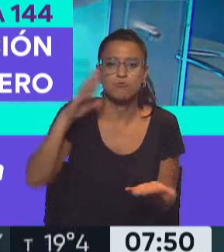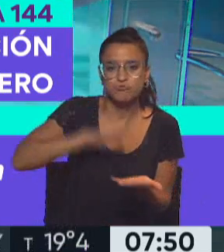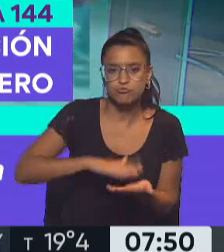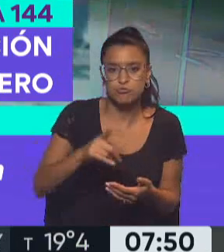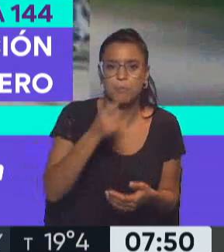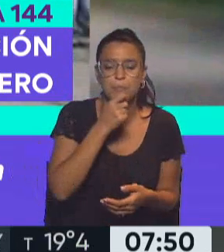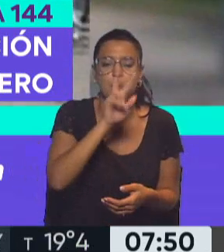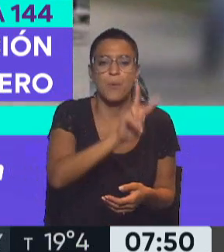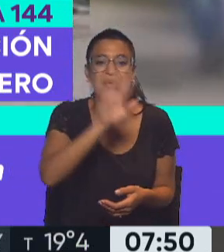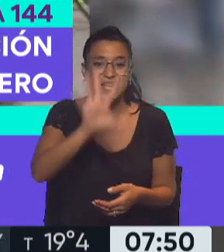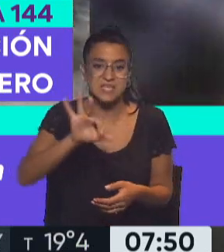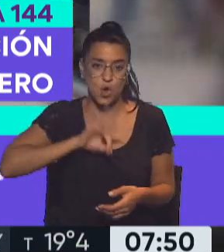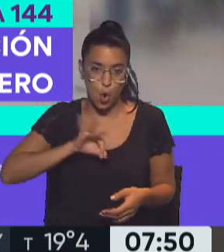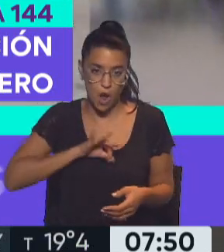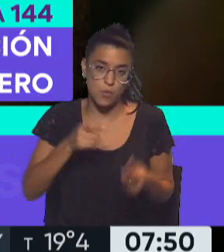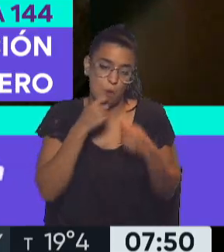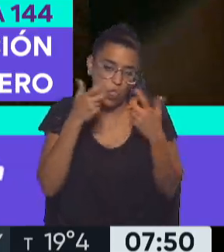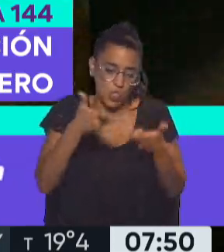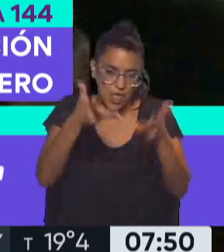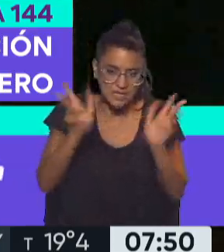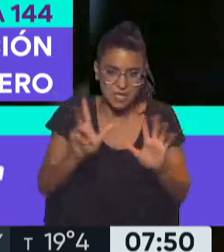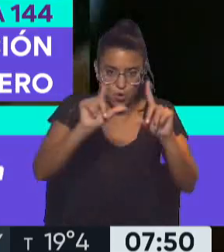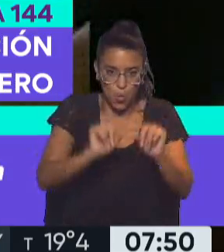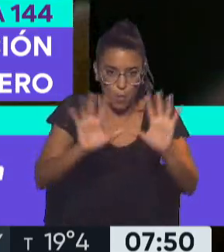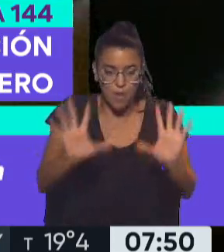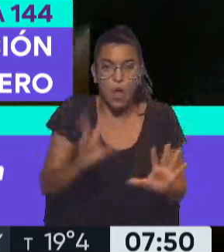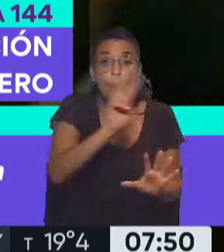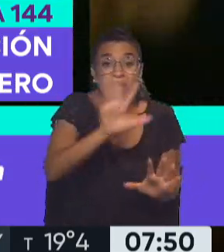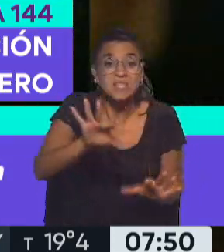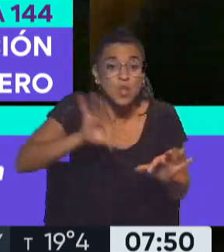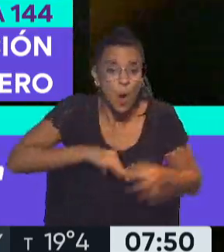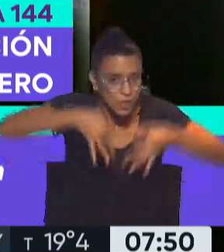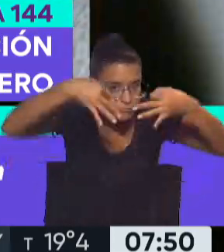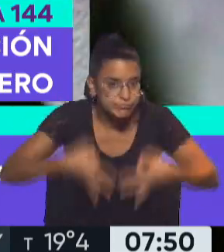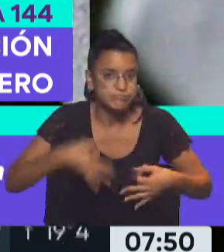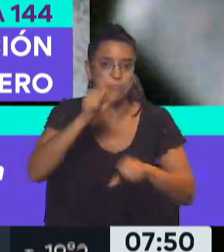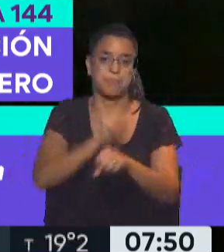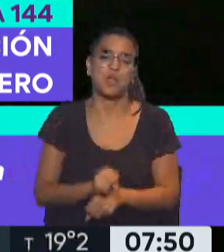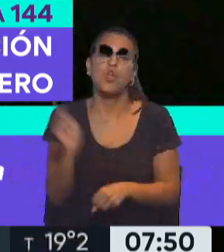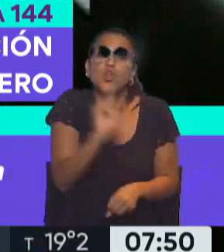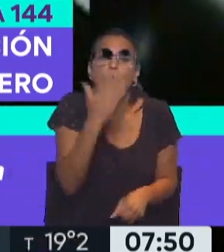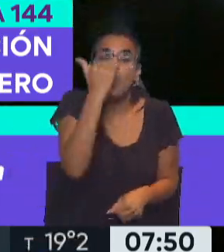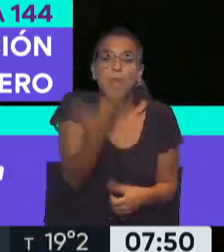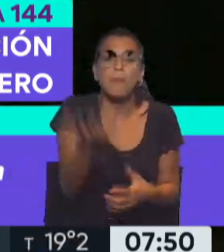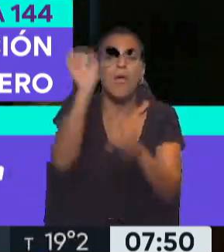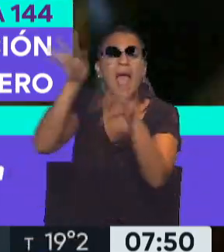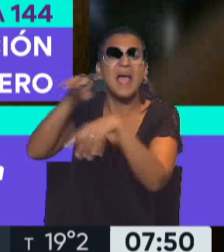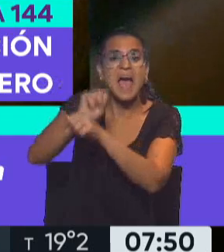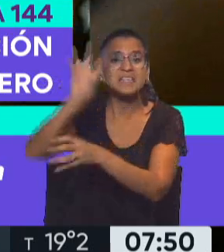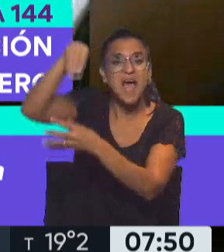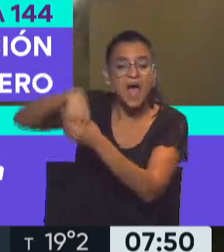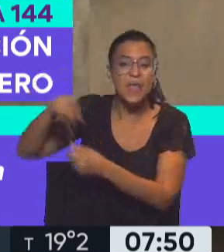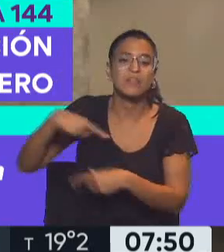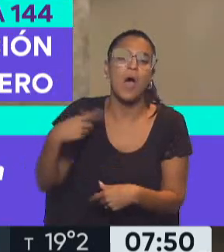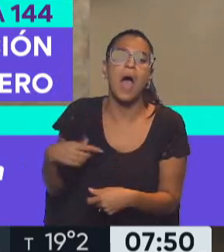cuando te dan 25 años, por decir un número, que sean 25 años, que después en la cárcel te